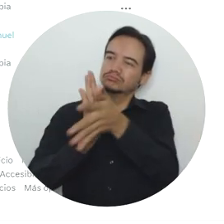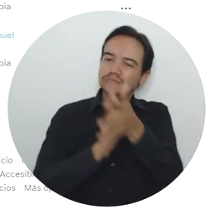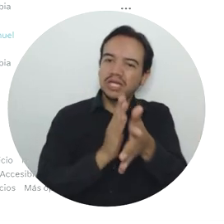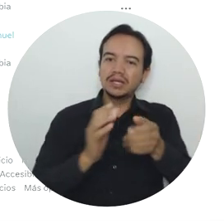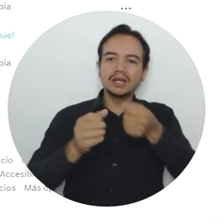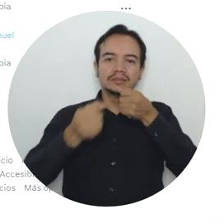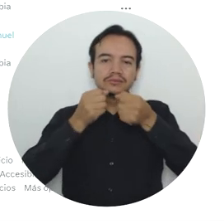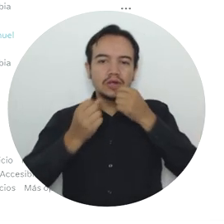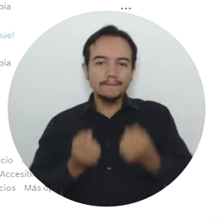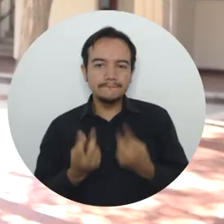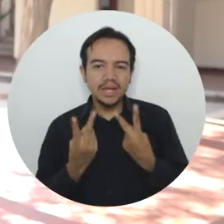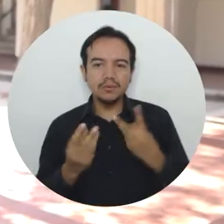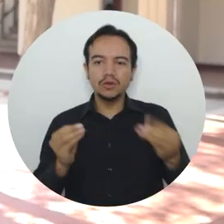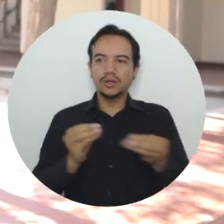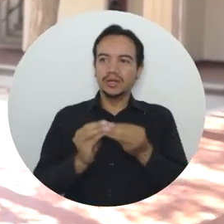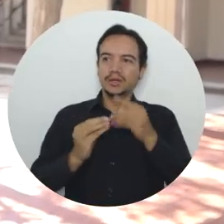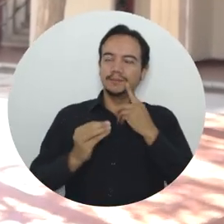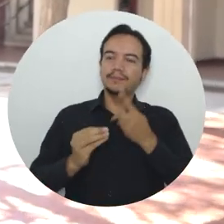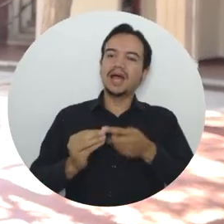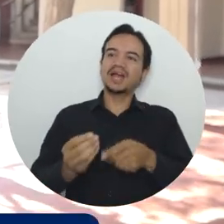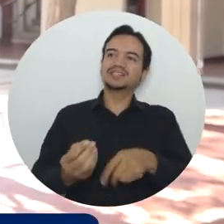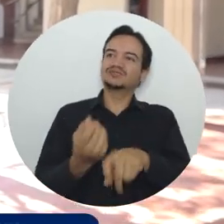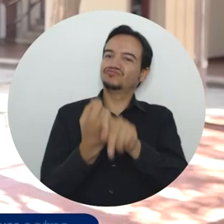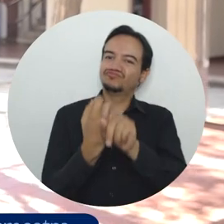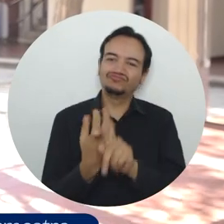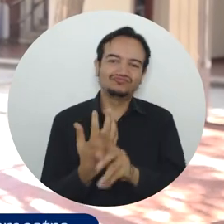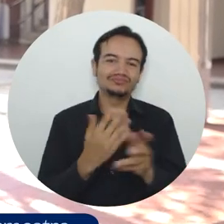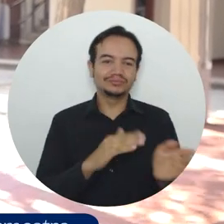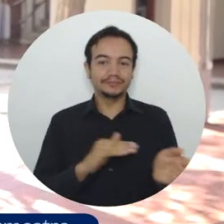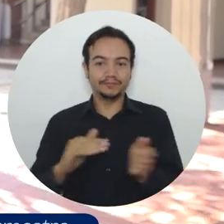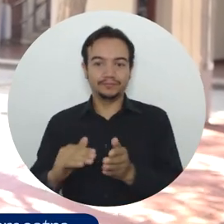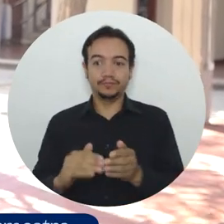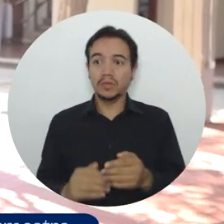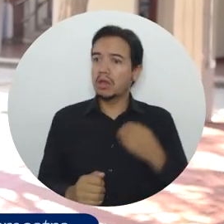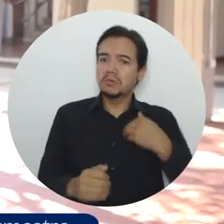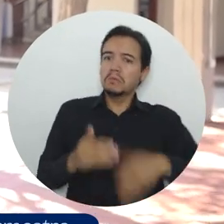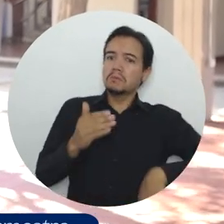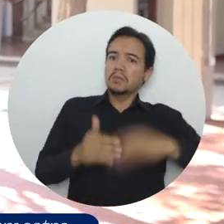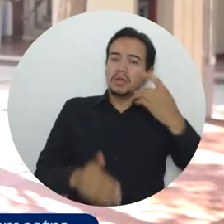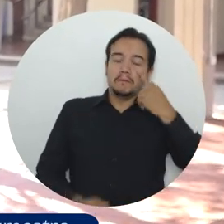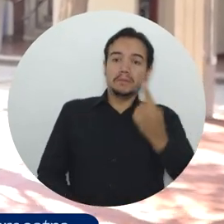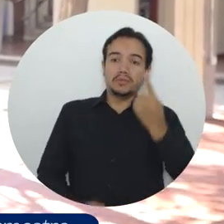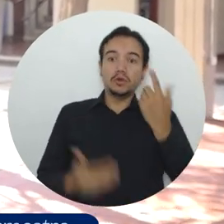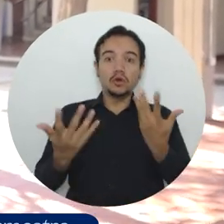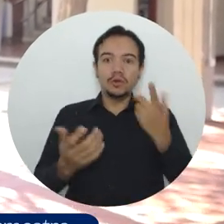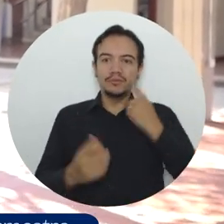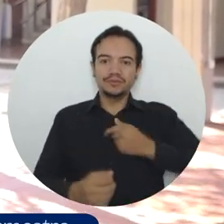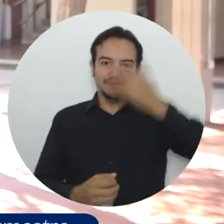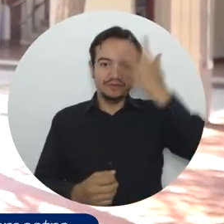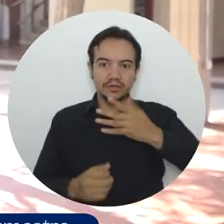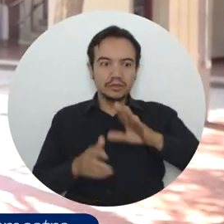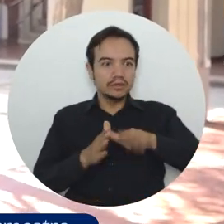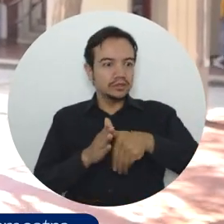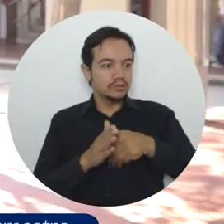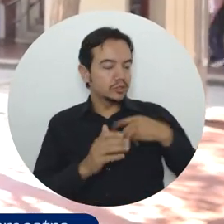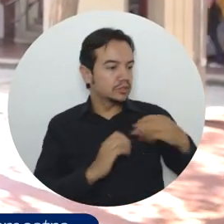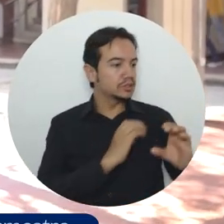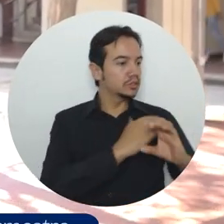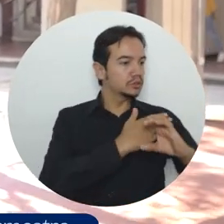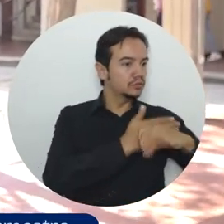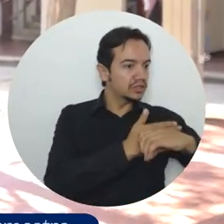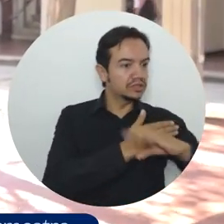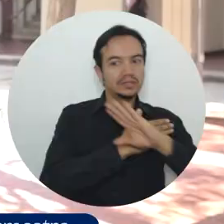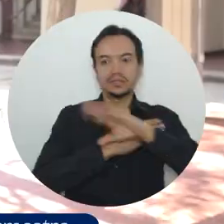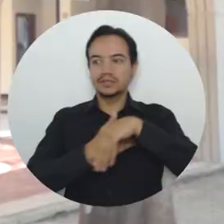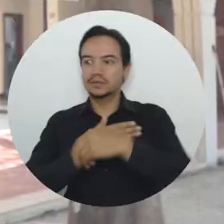transmisiones en vivo. Comenzó como una página de Facebook, fue creciendo con el tiempo, se extendió a Twitter, Instagram